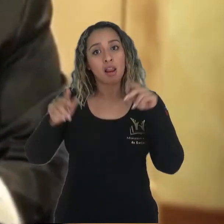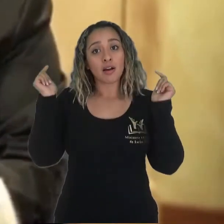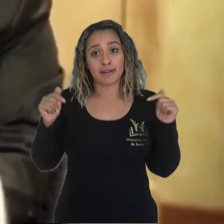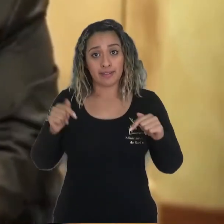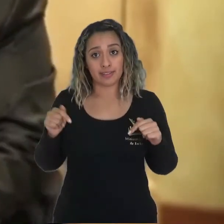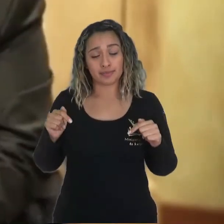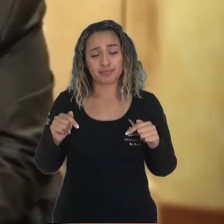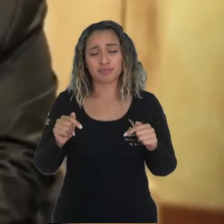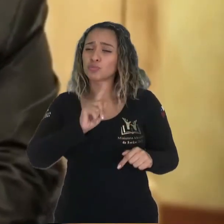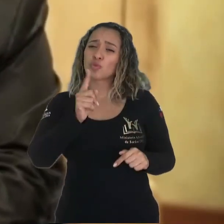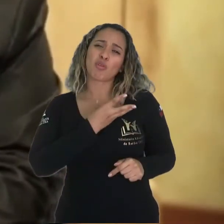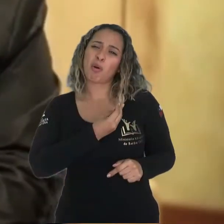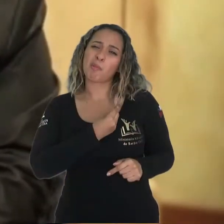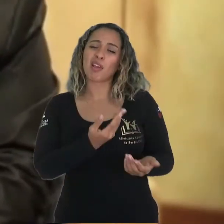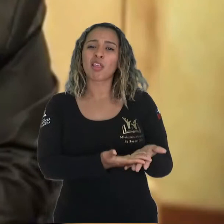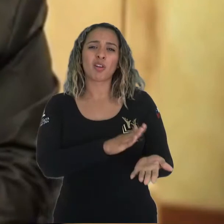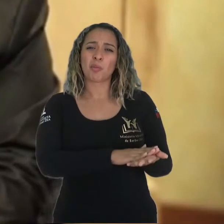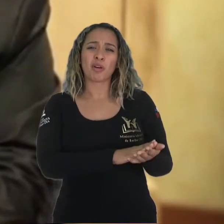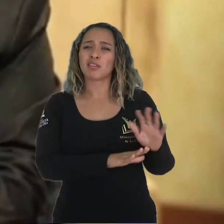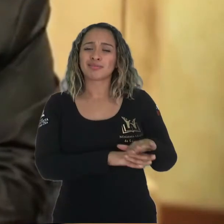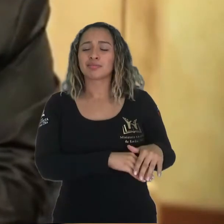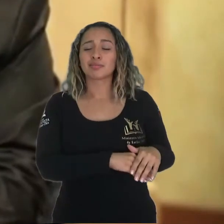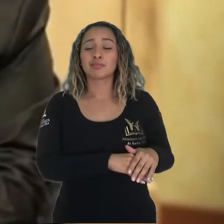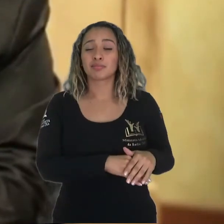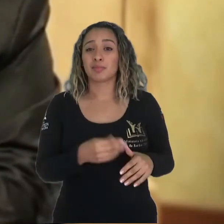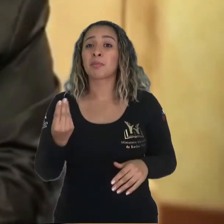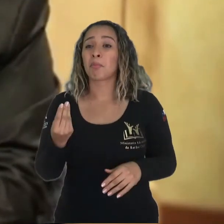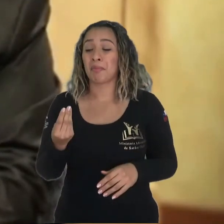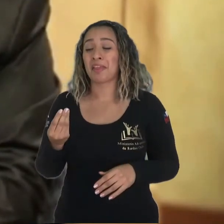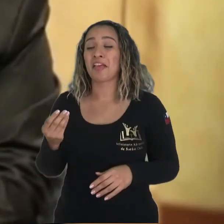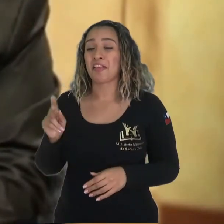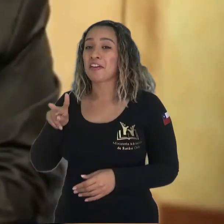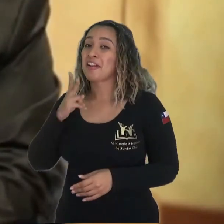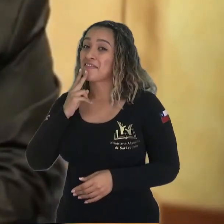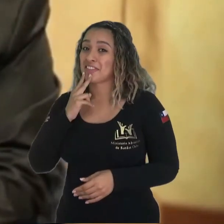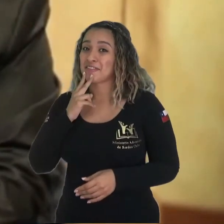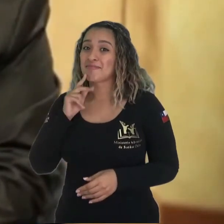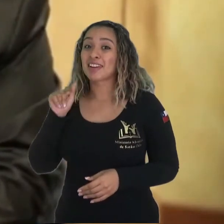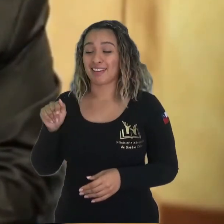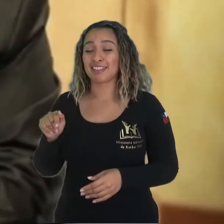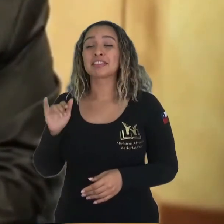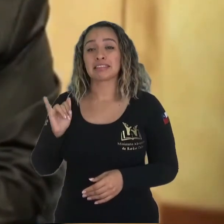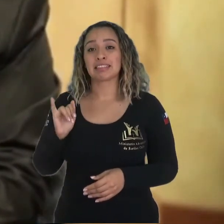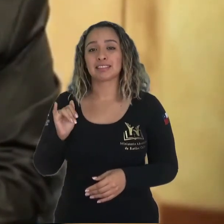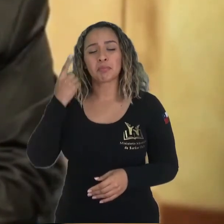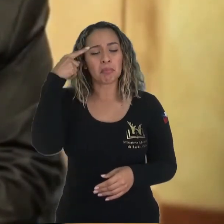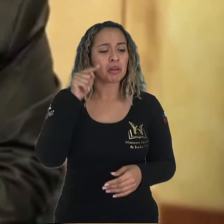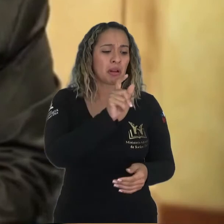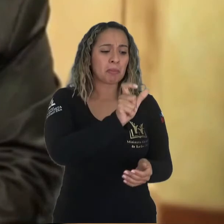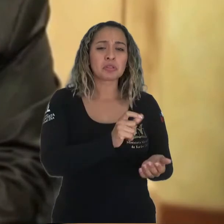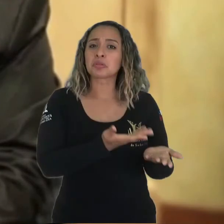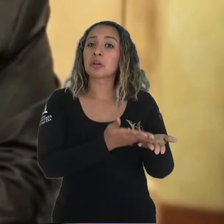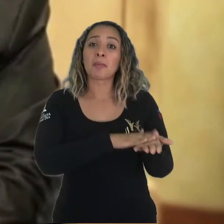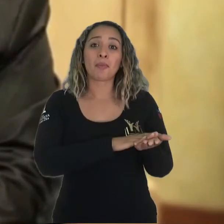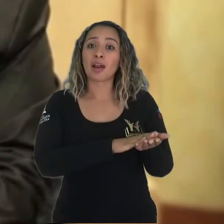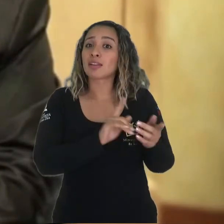No tengas miedo de los muertos, querido Ten miedo de los vivos Porque los muertos no te pueden hacer nada Están muertos hasta